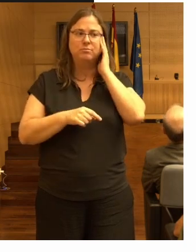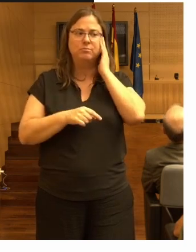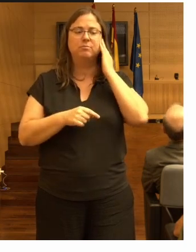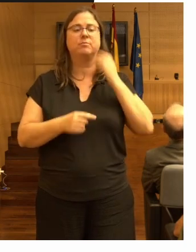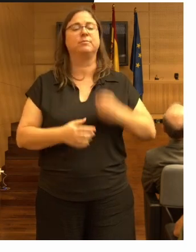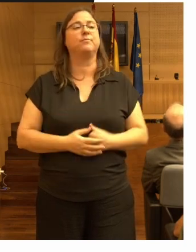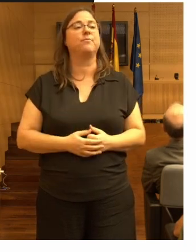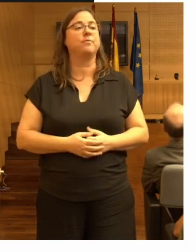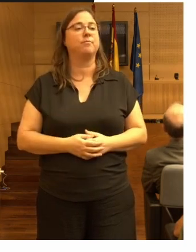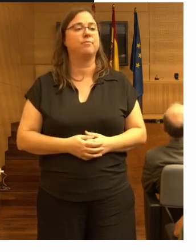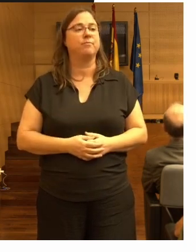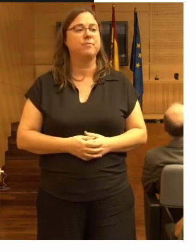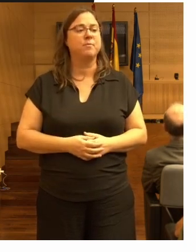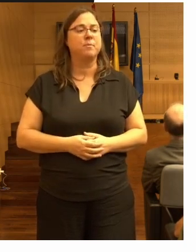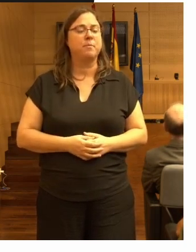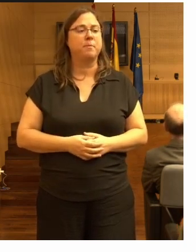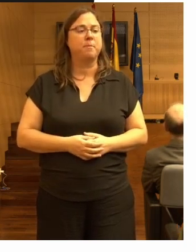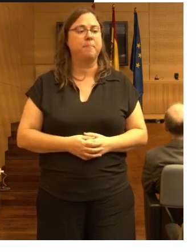solamente